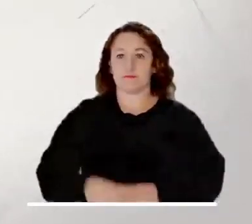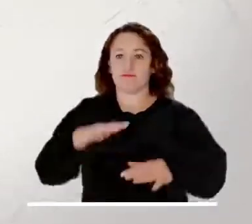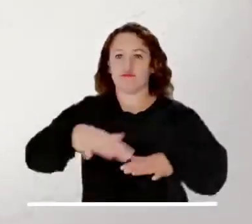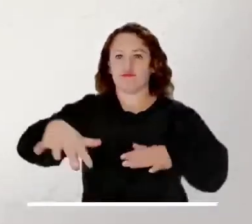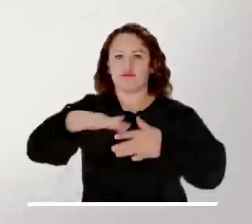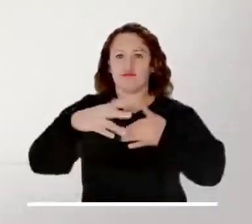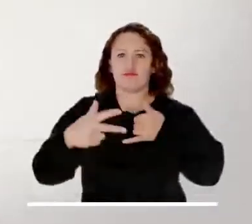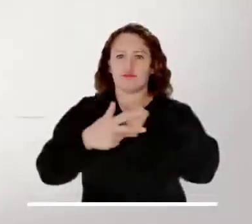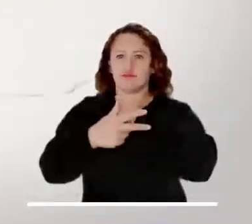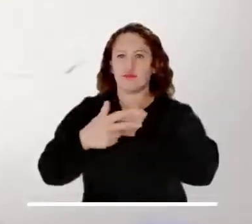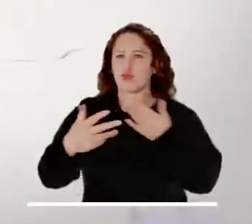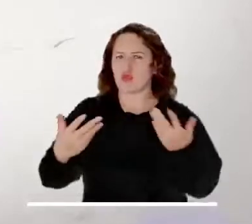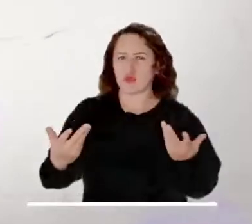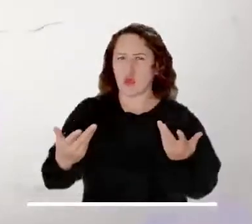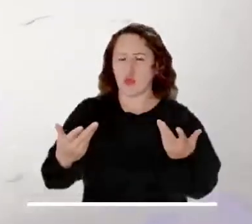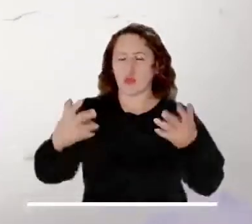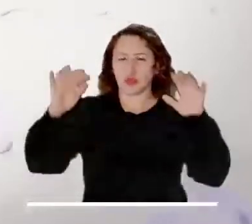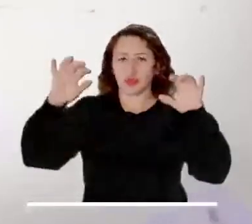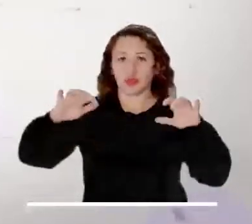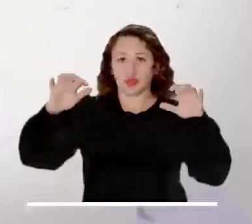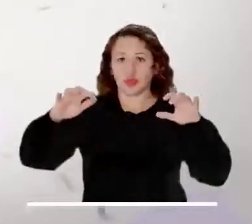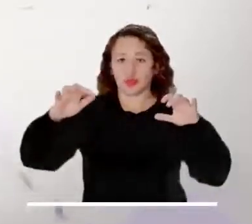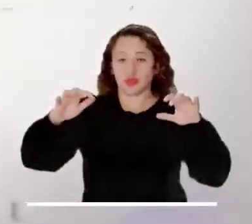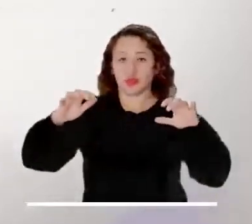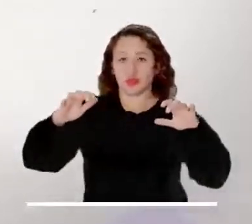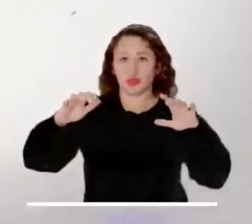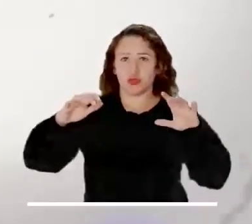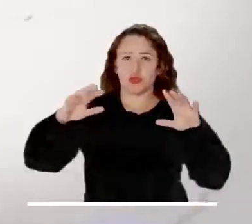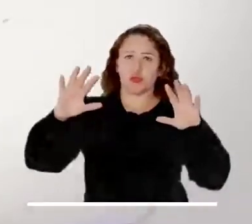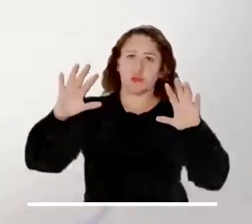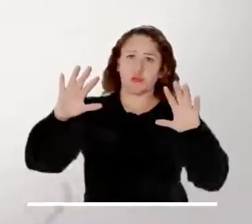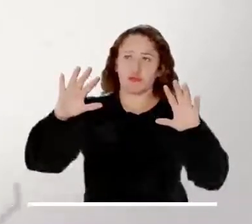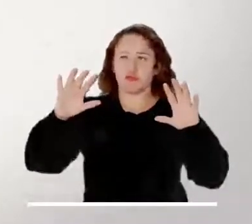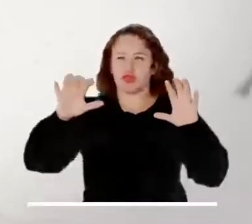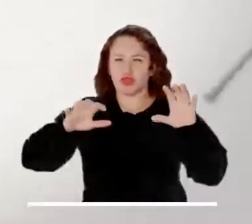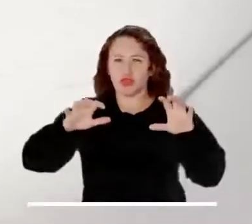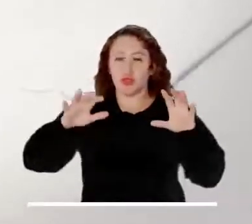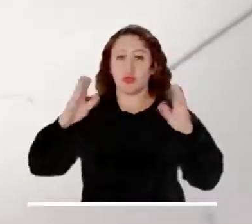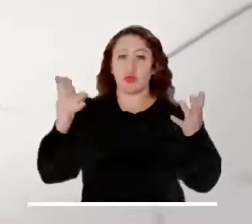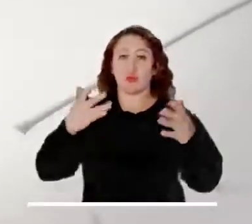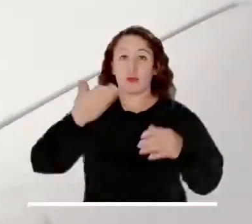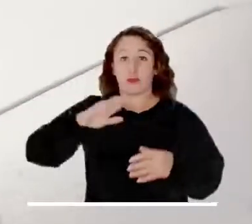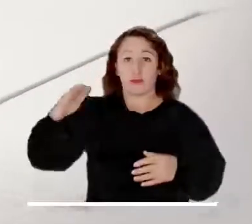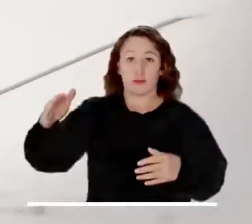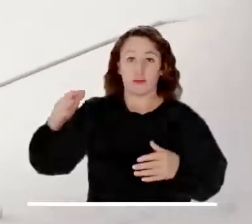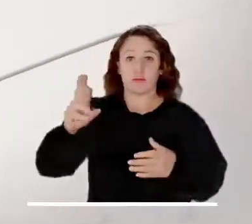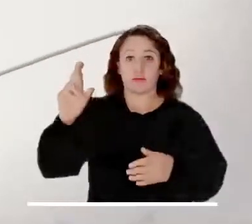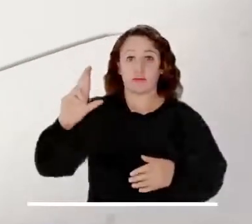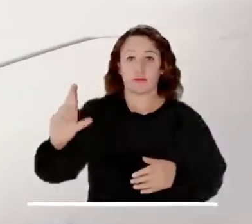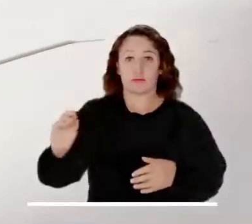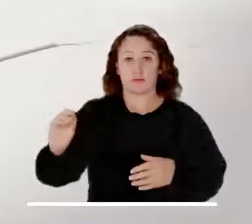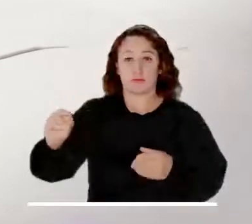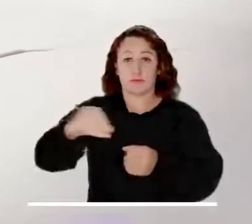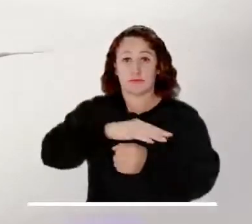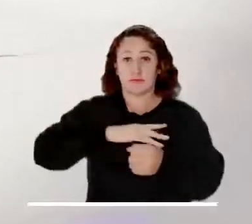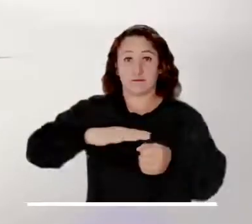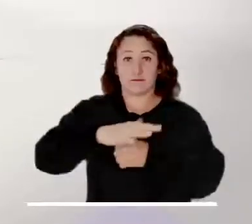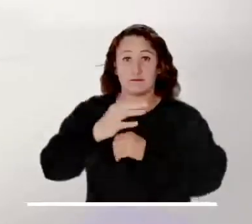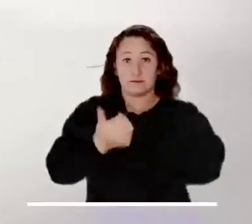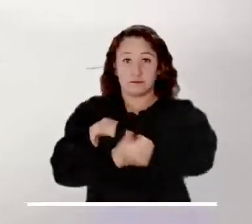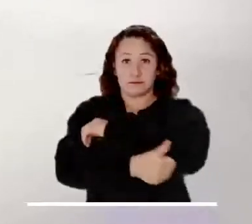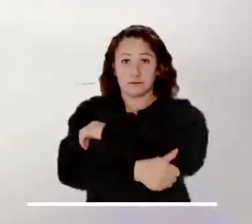Por su parte, los paisajes andinos estarán acompañados de lluvias con variada intensidad en Antioquia,